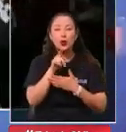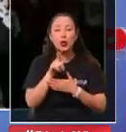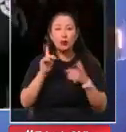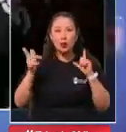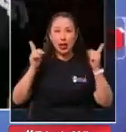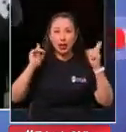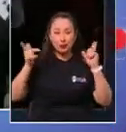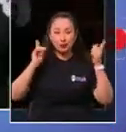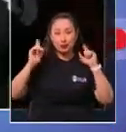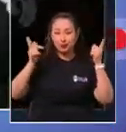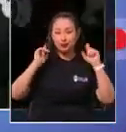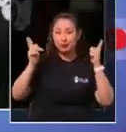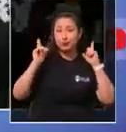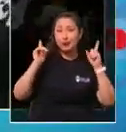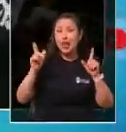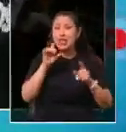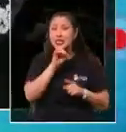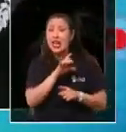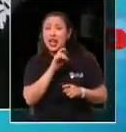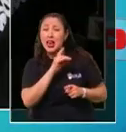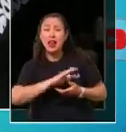¡Papá, vamos! ¡Palo!